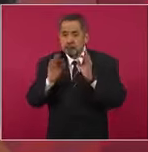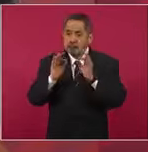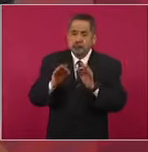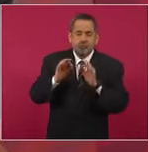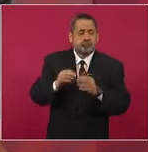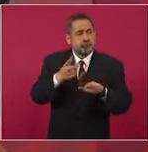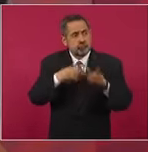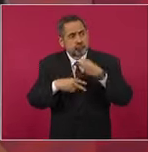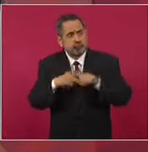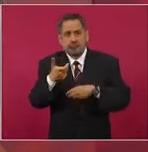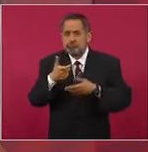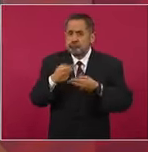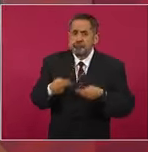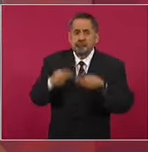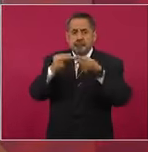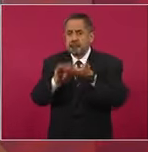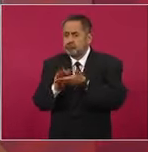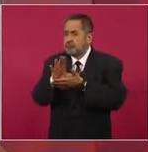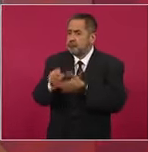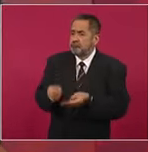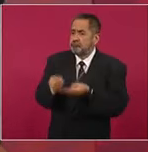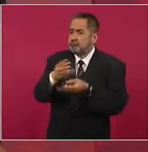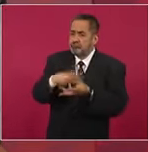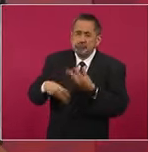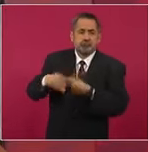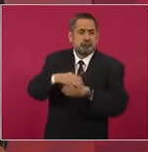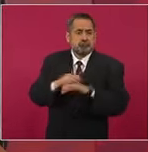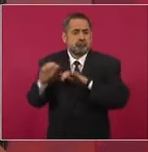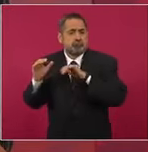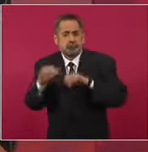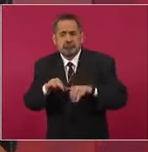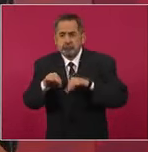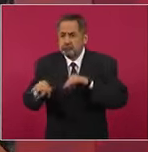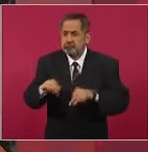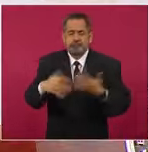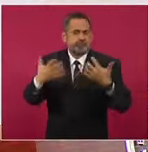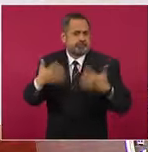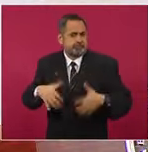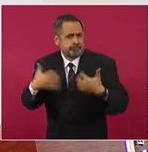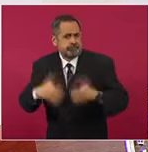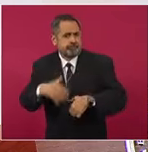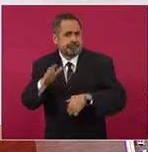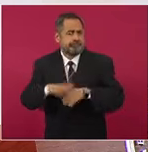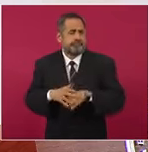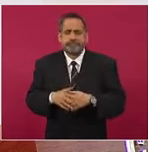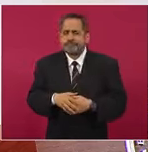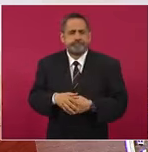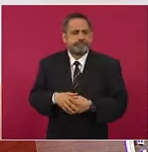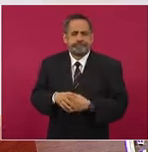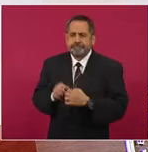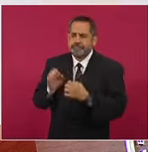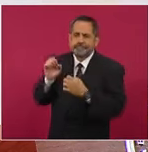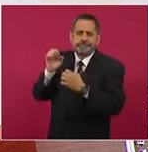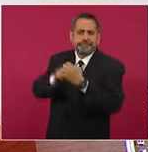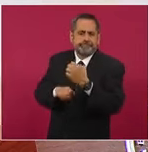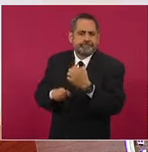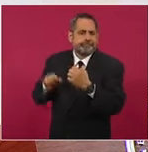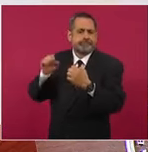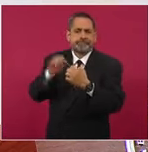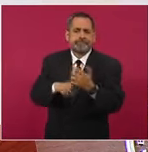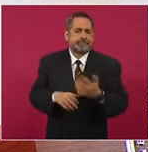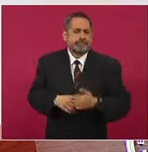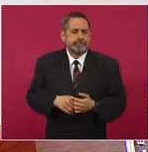inversión extranjera, se iba a producir más, iba a bajar el precio de las